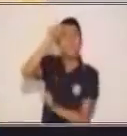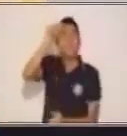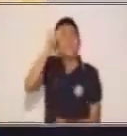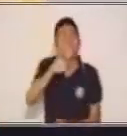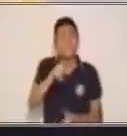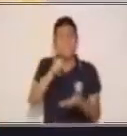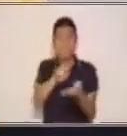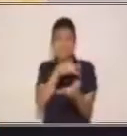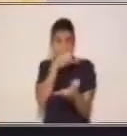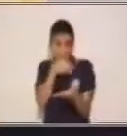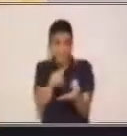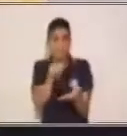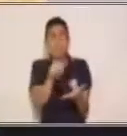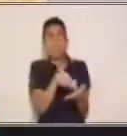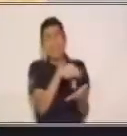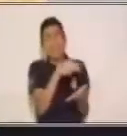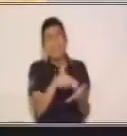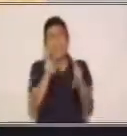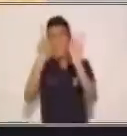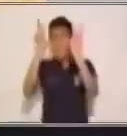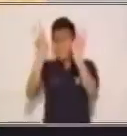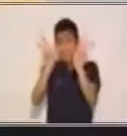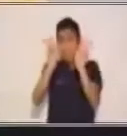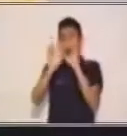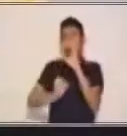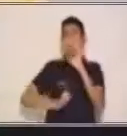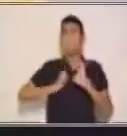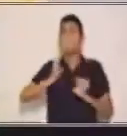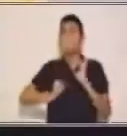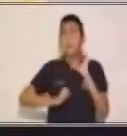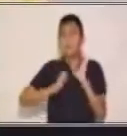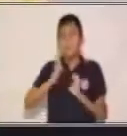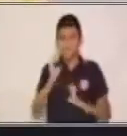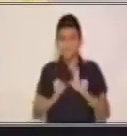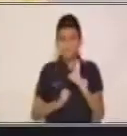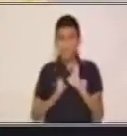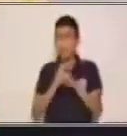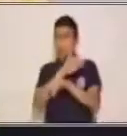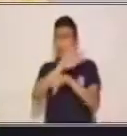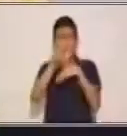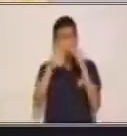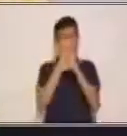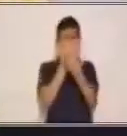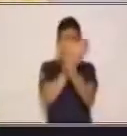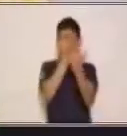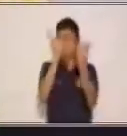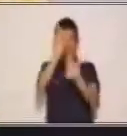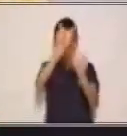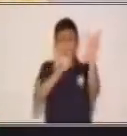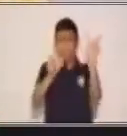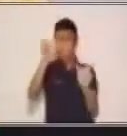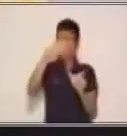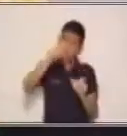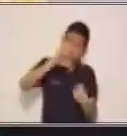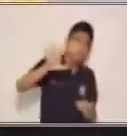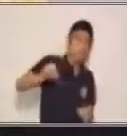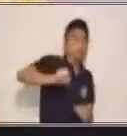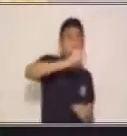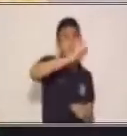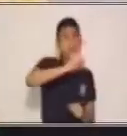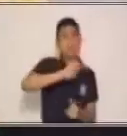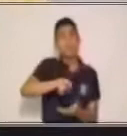baile de las emociones, donde todo el mundo tiene que